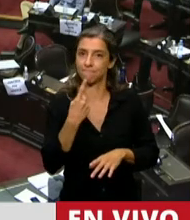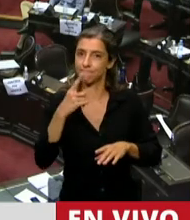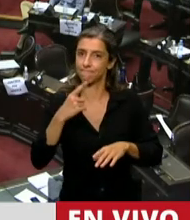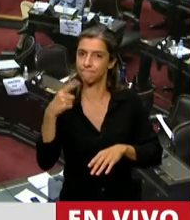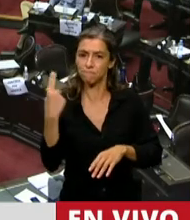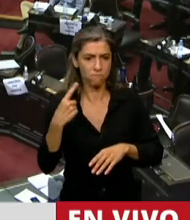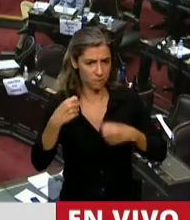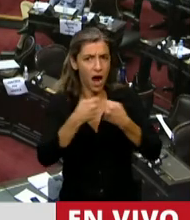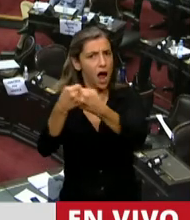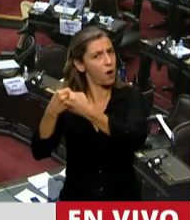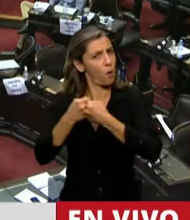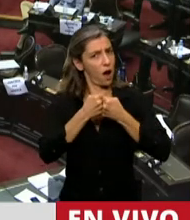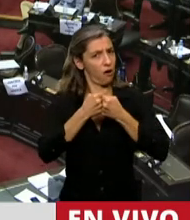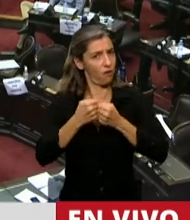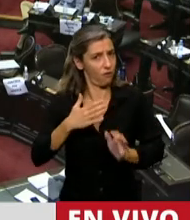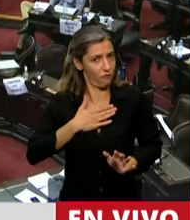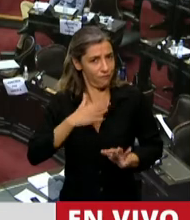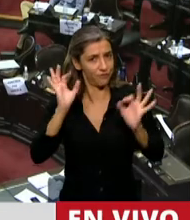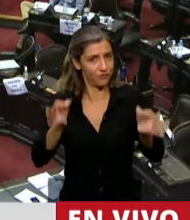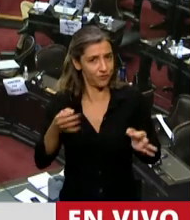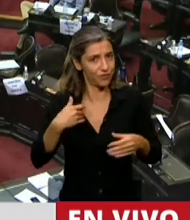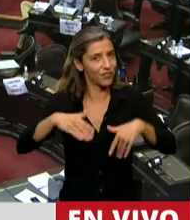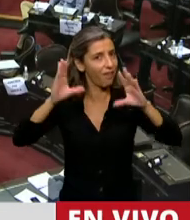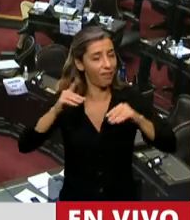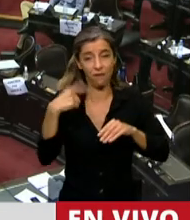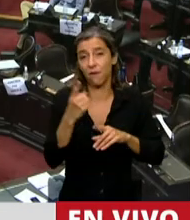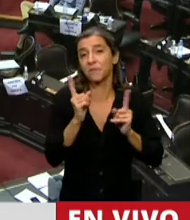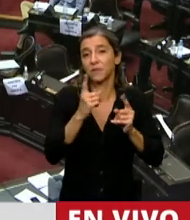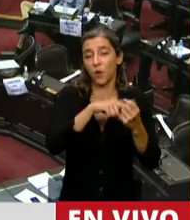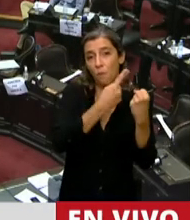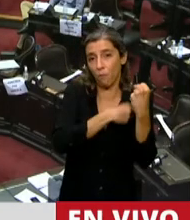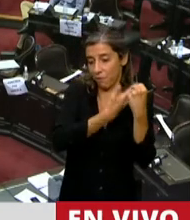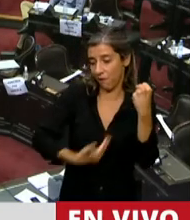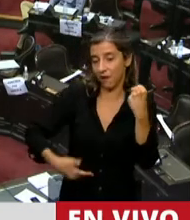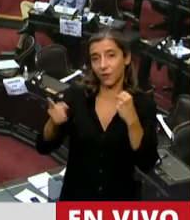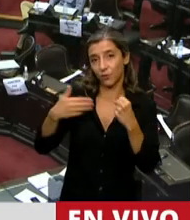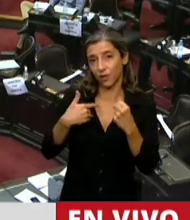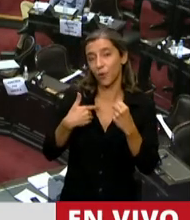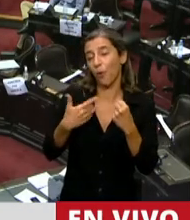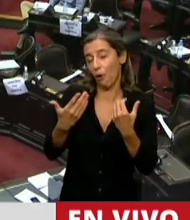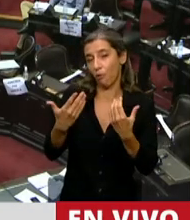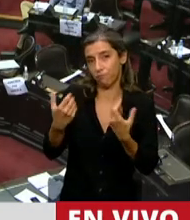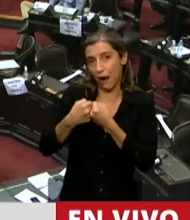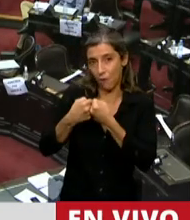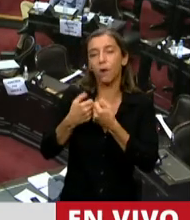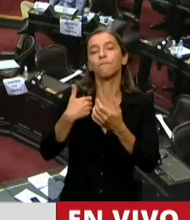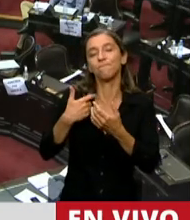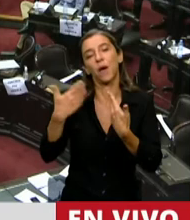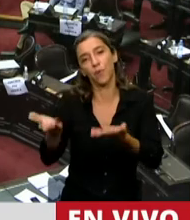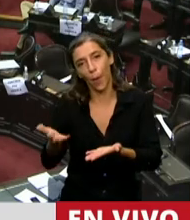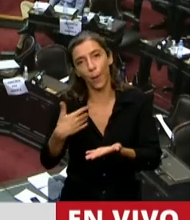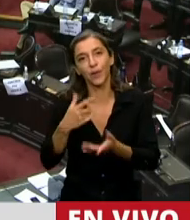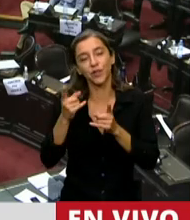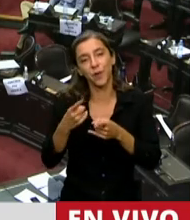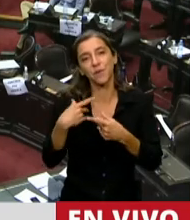y me consta la voluntad del Poder Ejecutivo, quiero aprovechar además de saludar a un colega